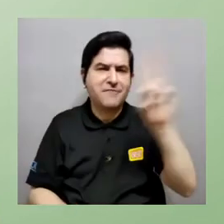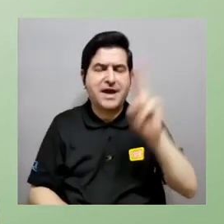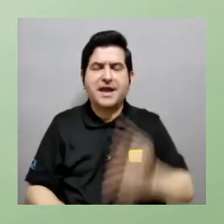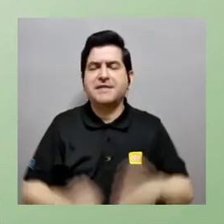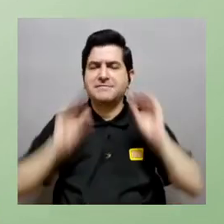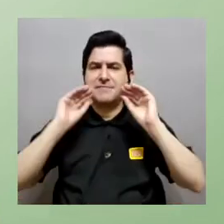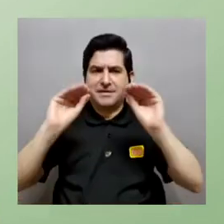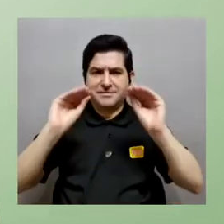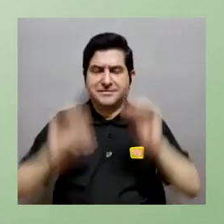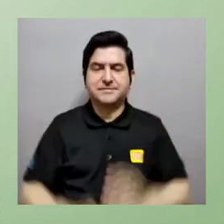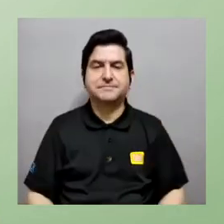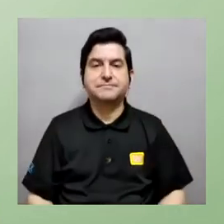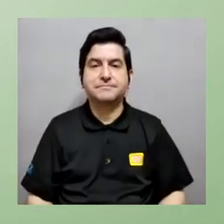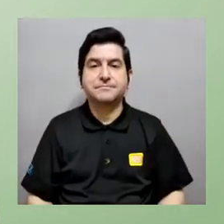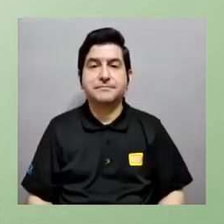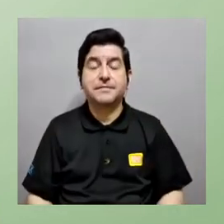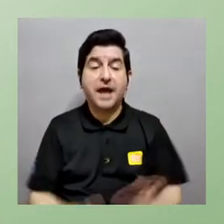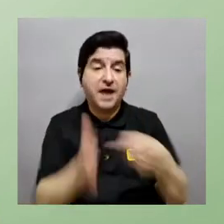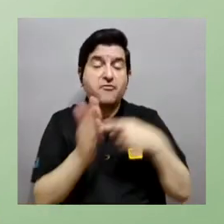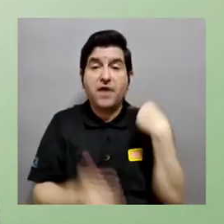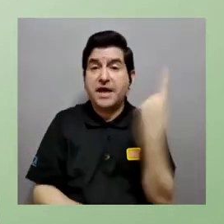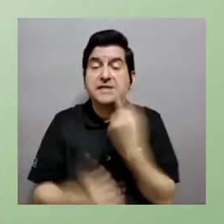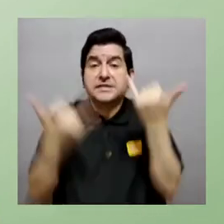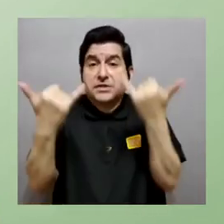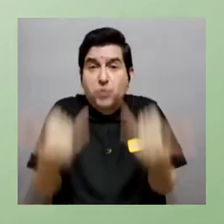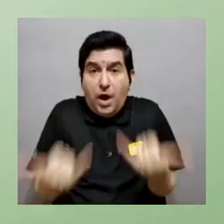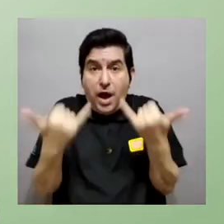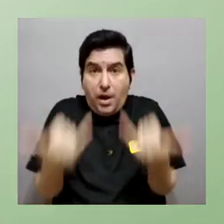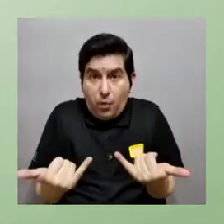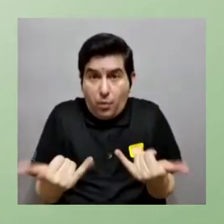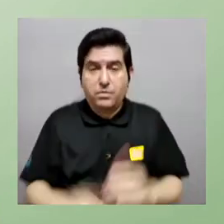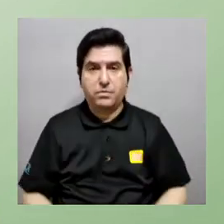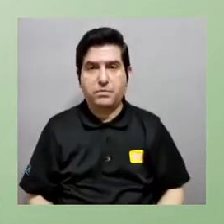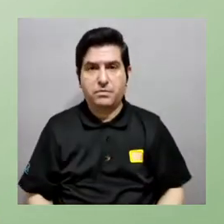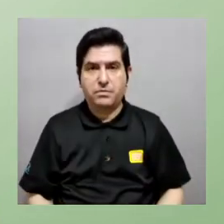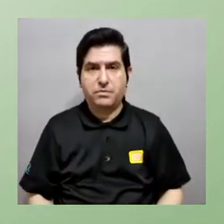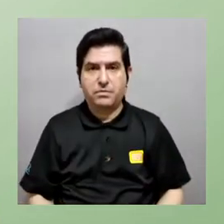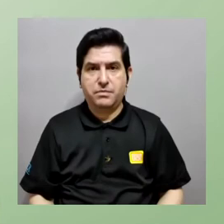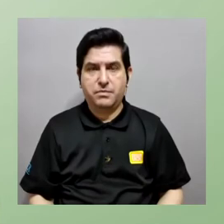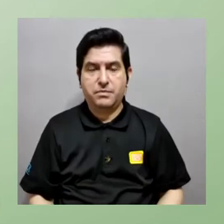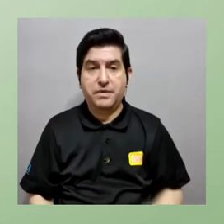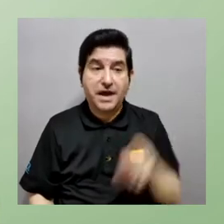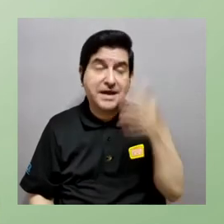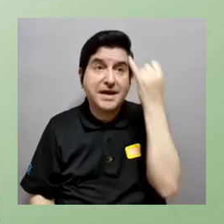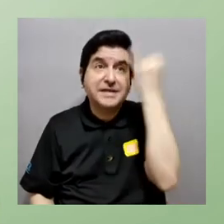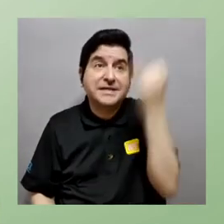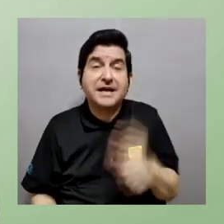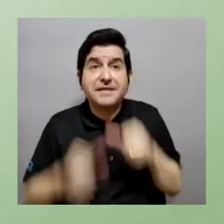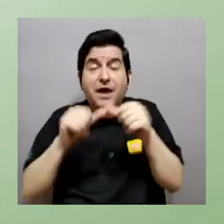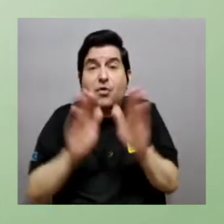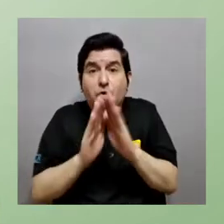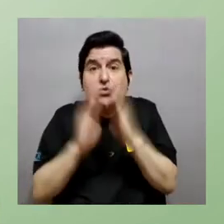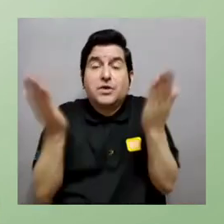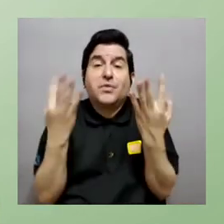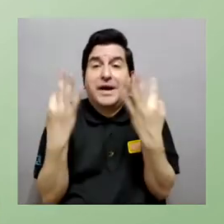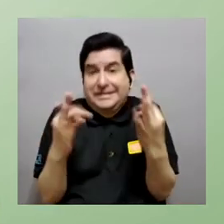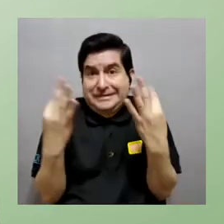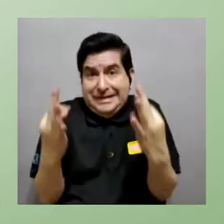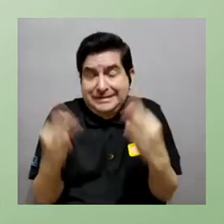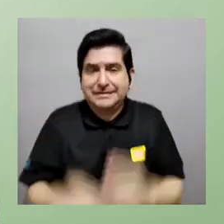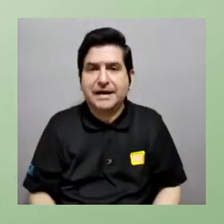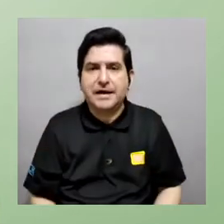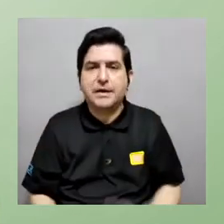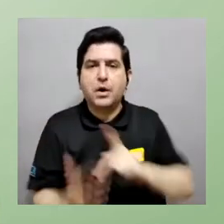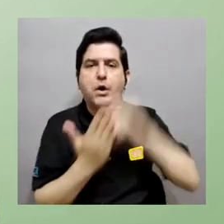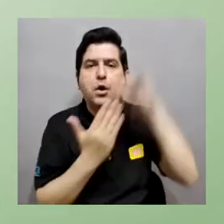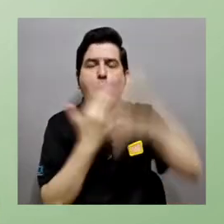recursos que podemos aprovechar entre un montón de unidades académicas entonces el único requisito de momento de momento y espero que